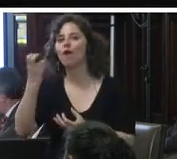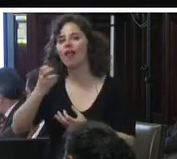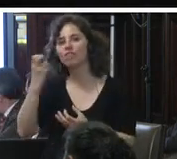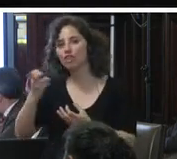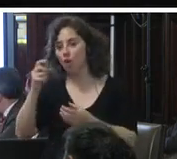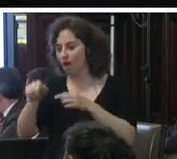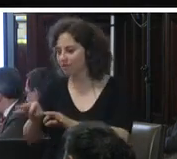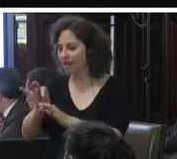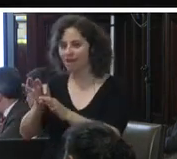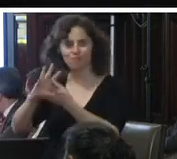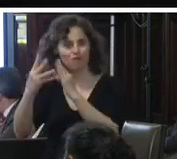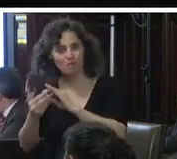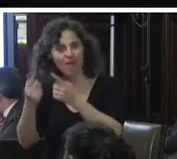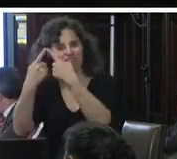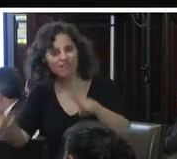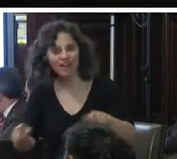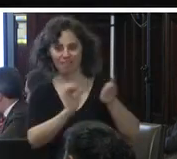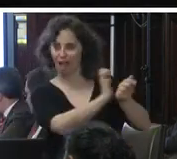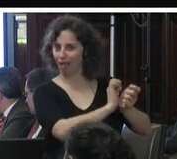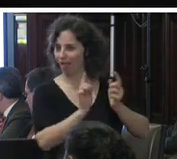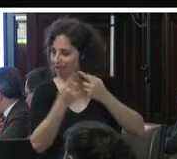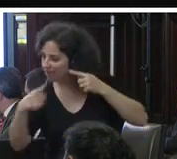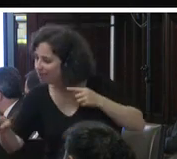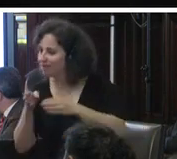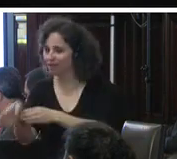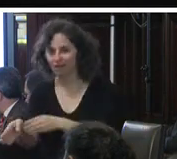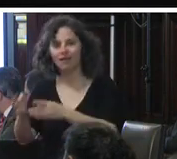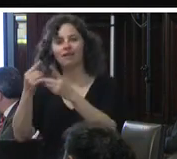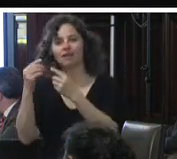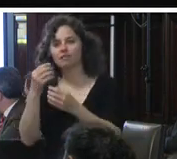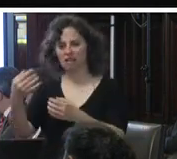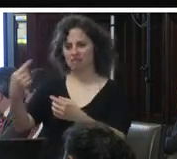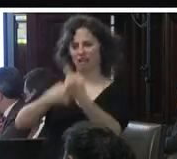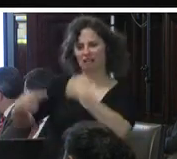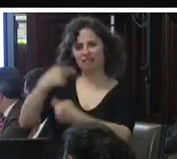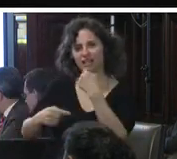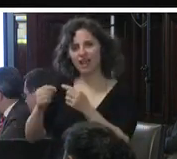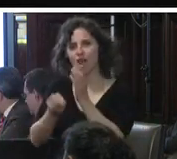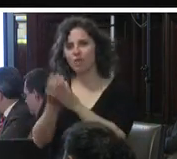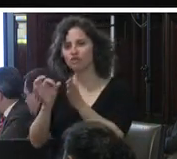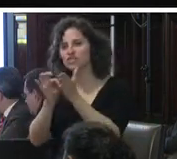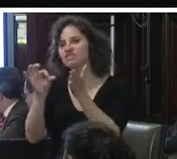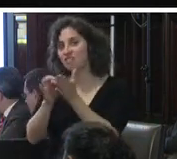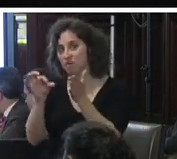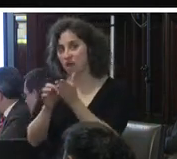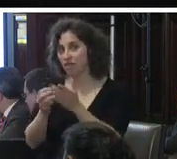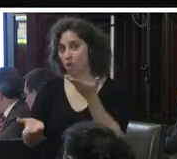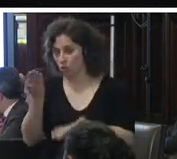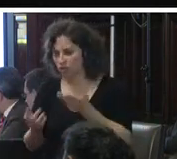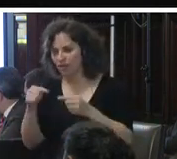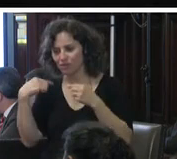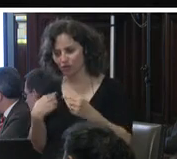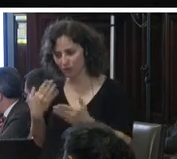estas medidas alternativas lo que siempre se critica del nuevo sistema de justicia que es la puerta giratoria estamos